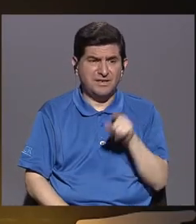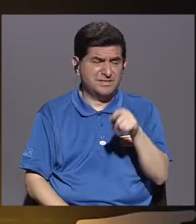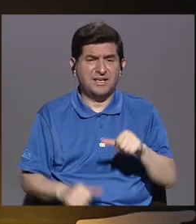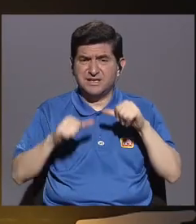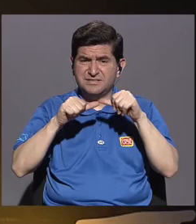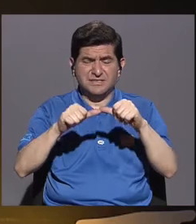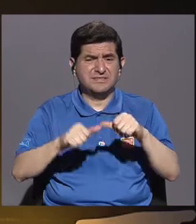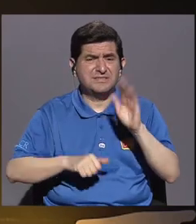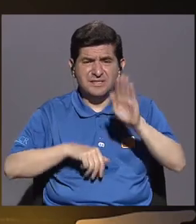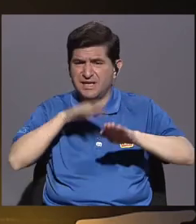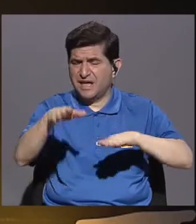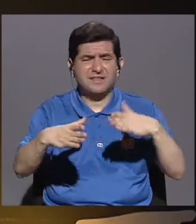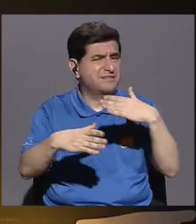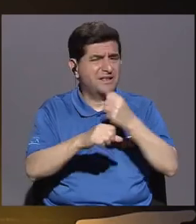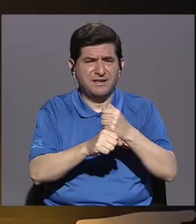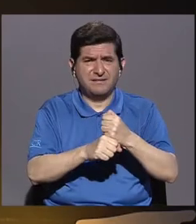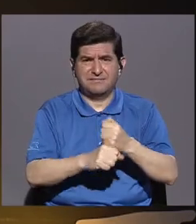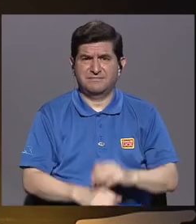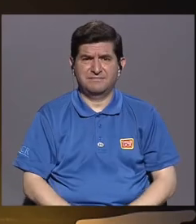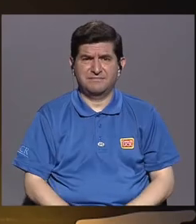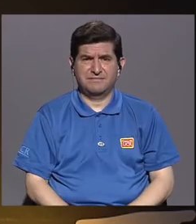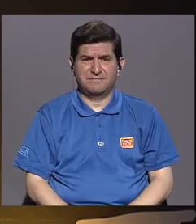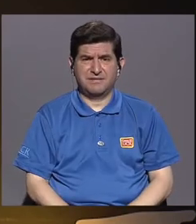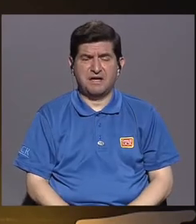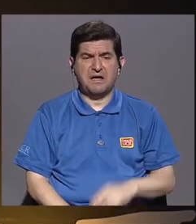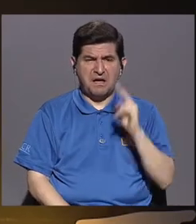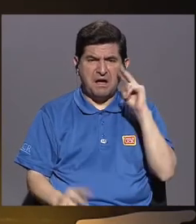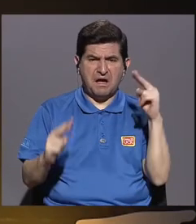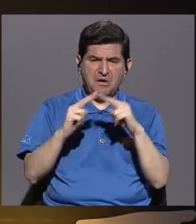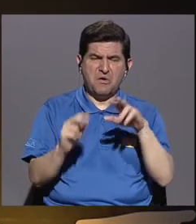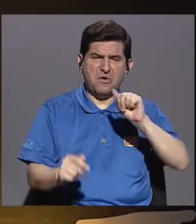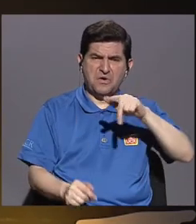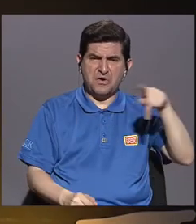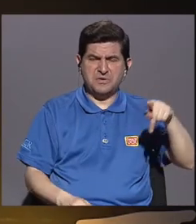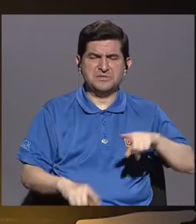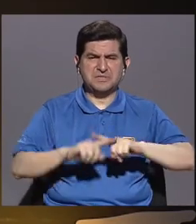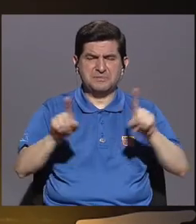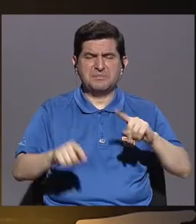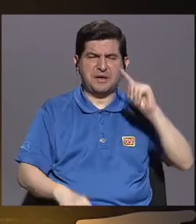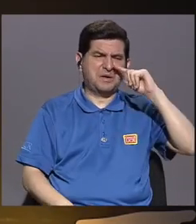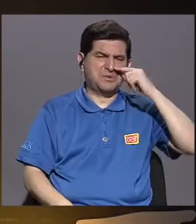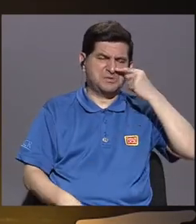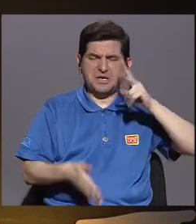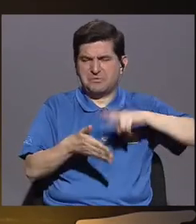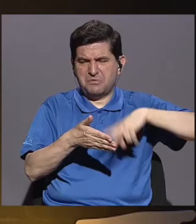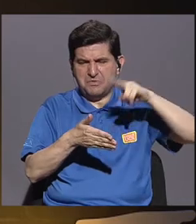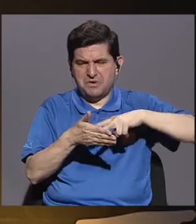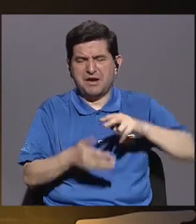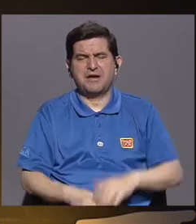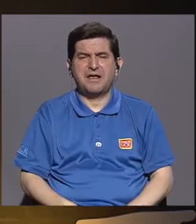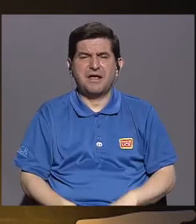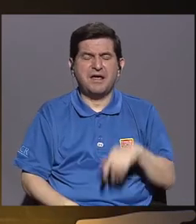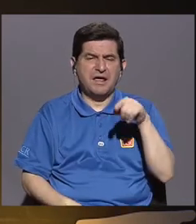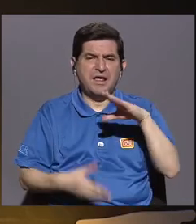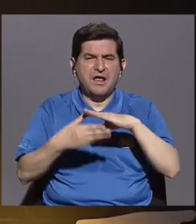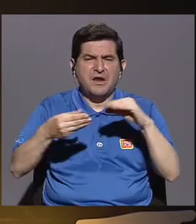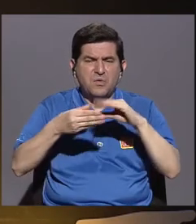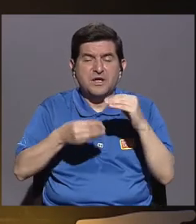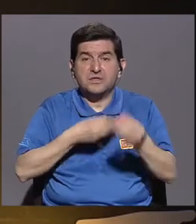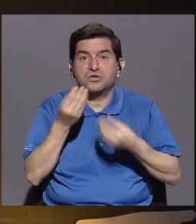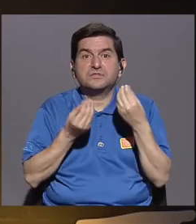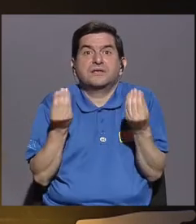dar ese siguiente paso? Conoce el app y ya después el chico se aburre de leer los cuentos de la carretica, ¿y qué sigue?